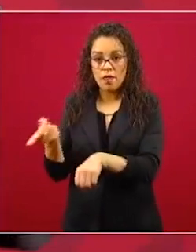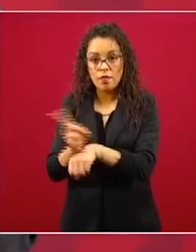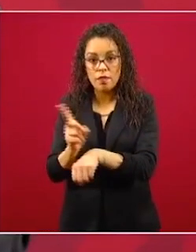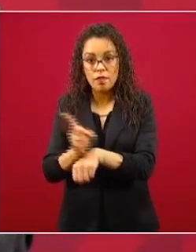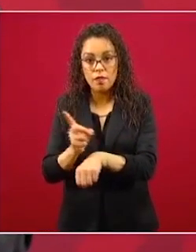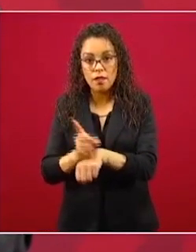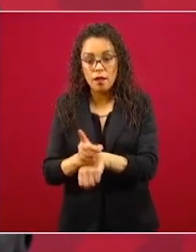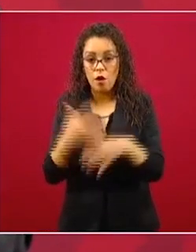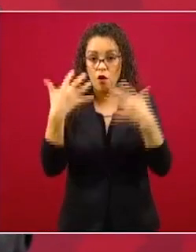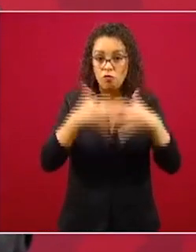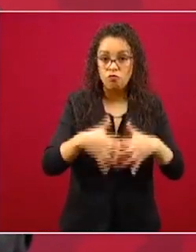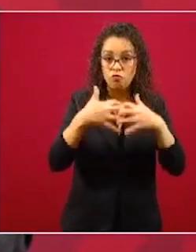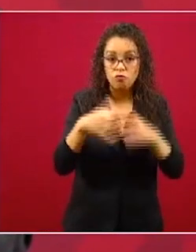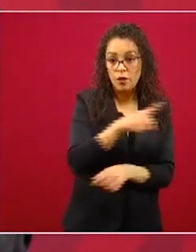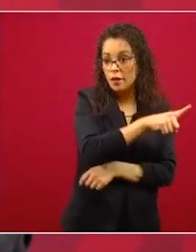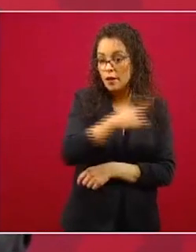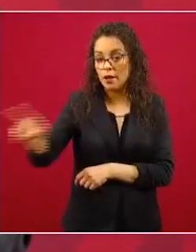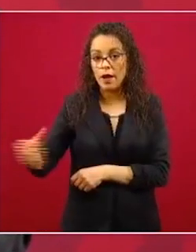refinerías.